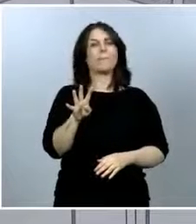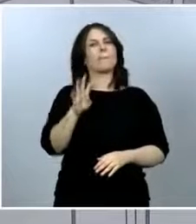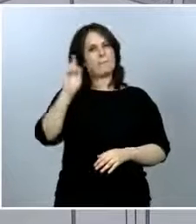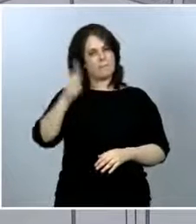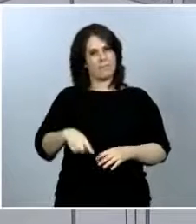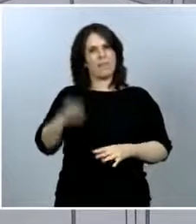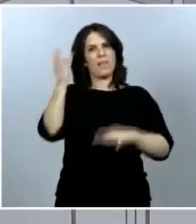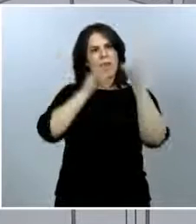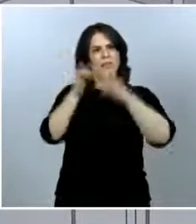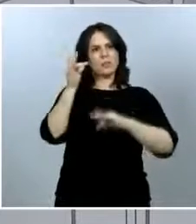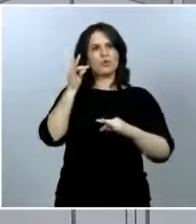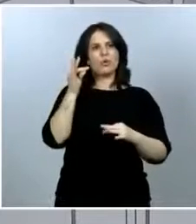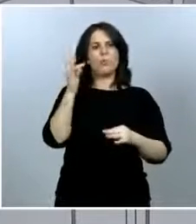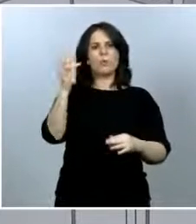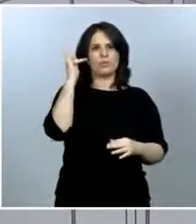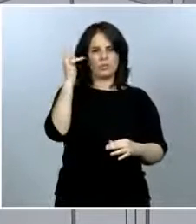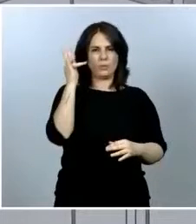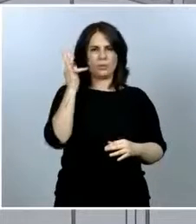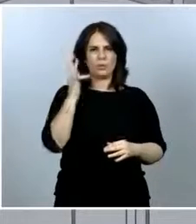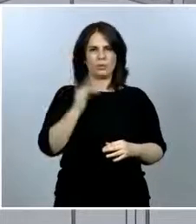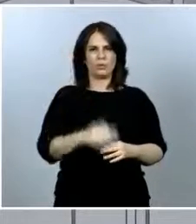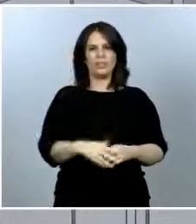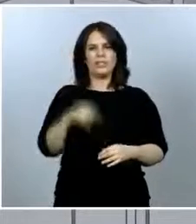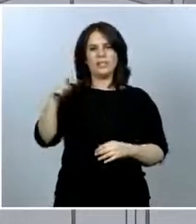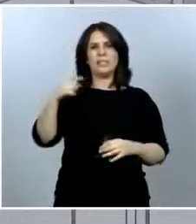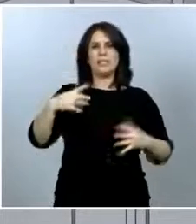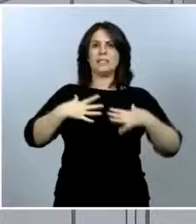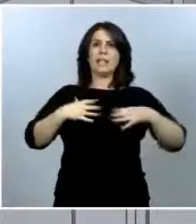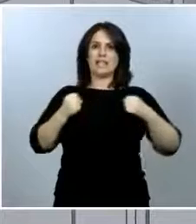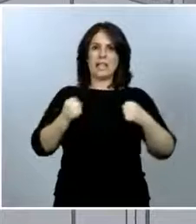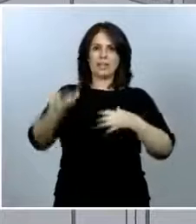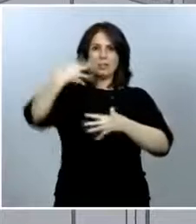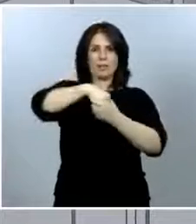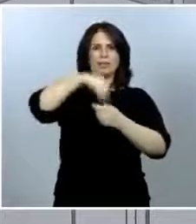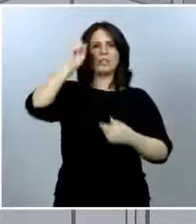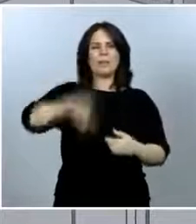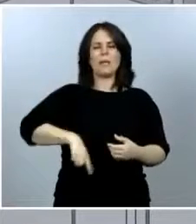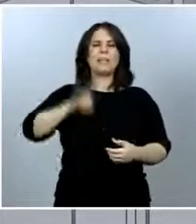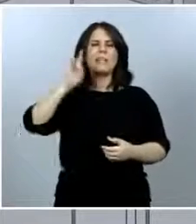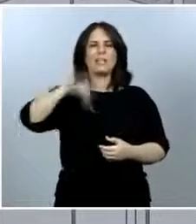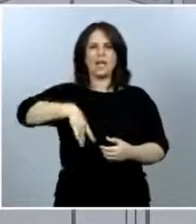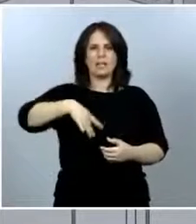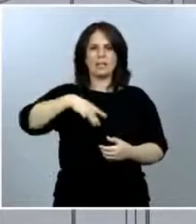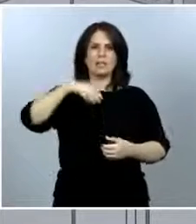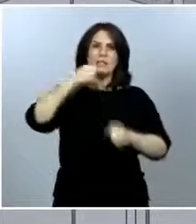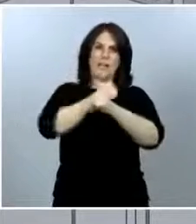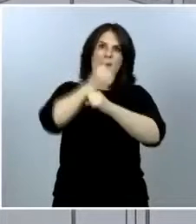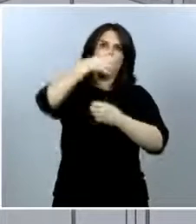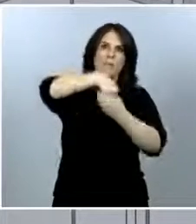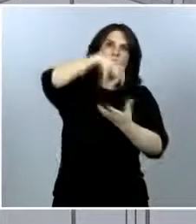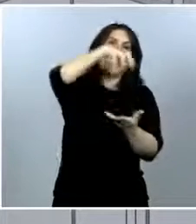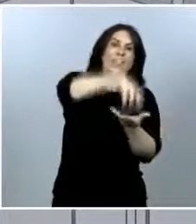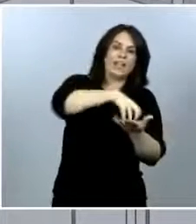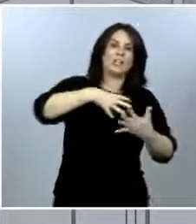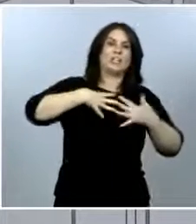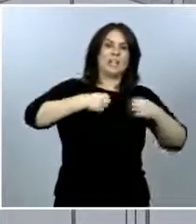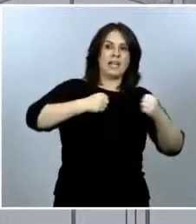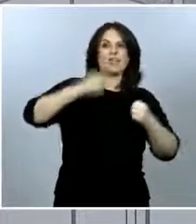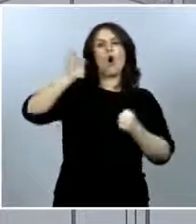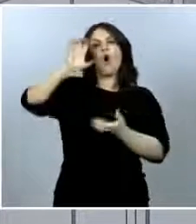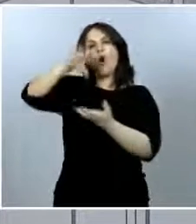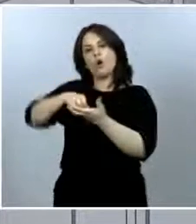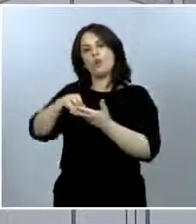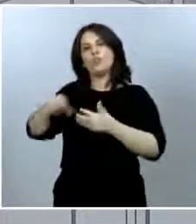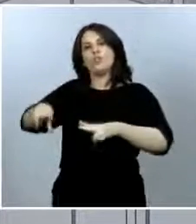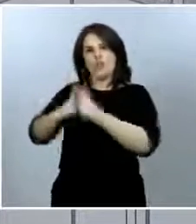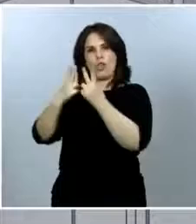muy favorables y estos sanitarios incluyen tanto aquellos que trabajan en centros sanitarios como en centros sociosanitarios o en otros centros